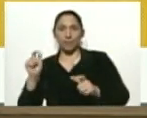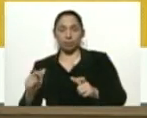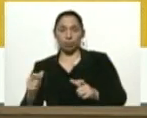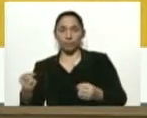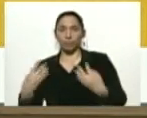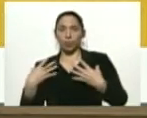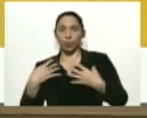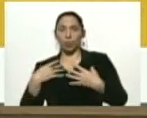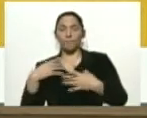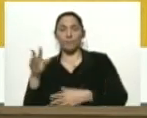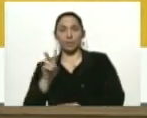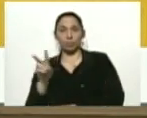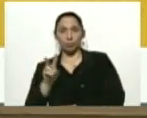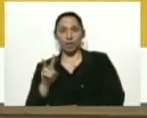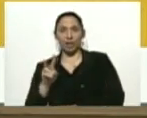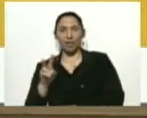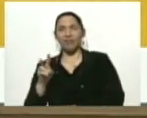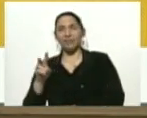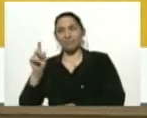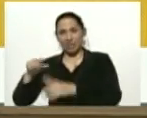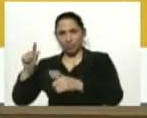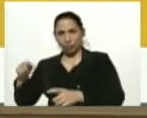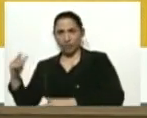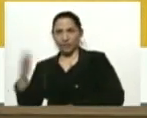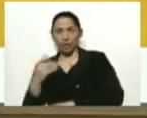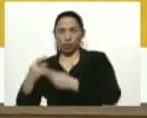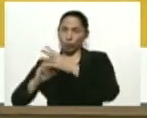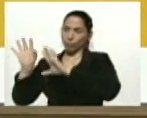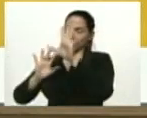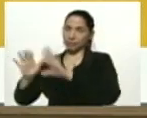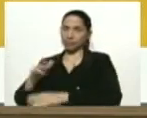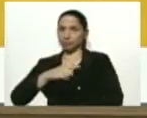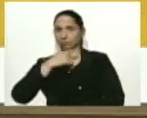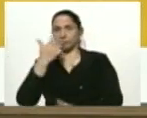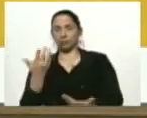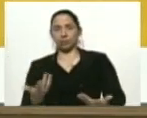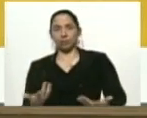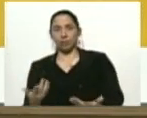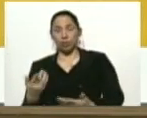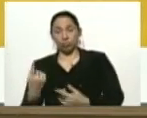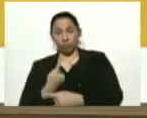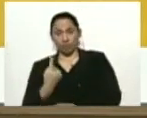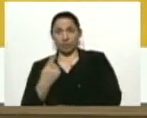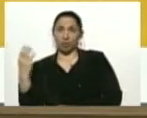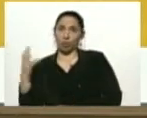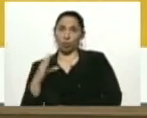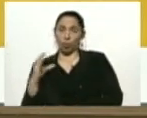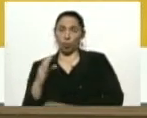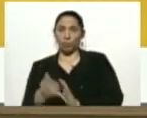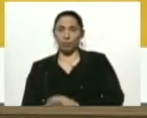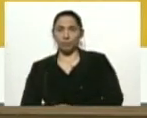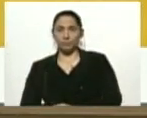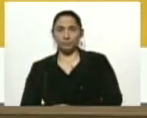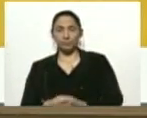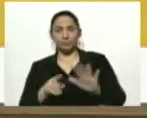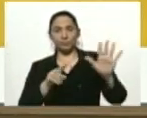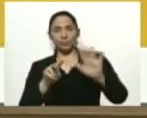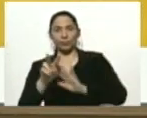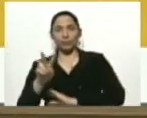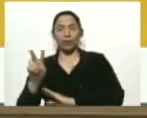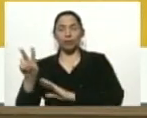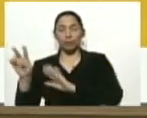son casos importados. Una barbaridad solamente de Colombia registra, 629